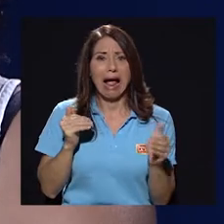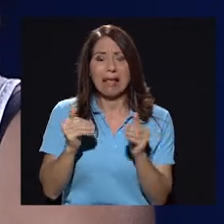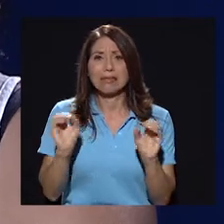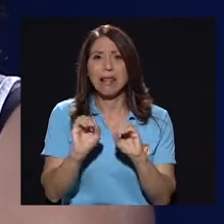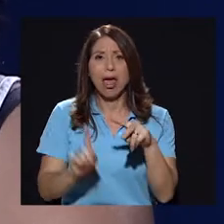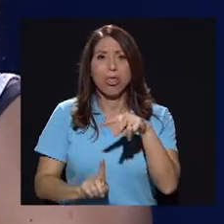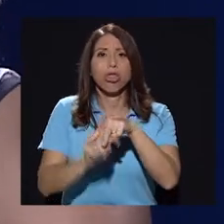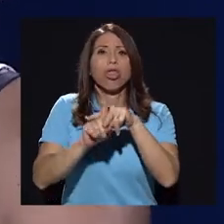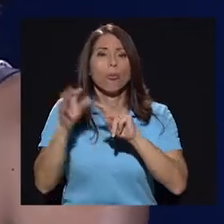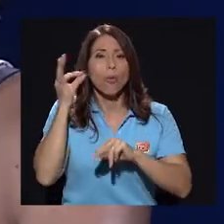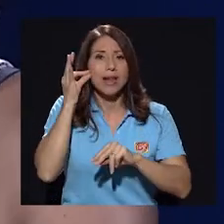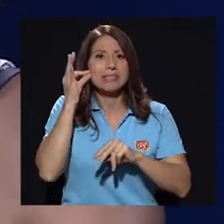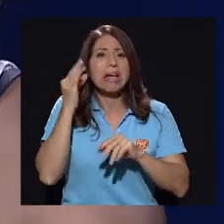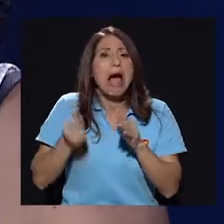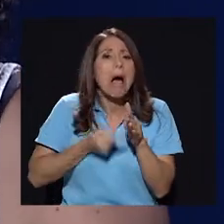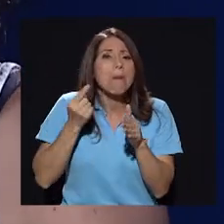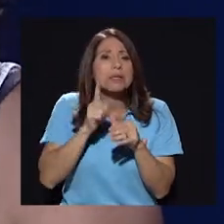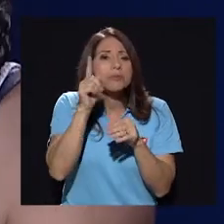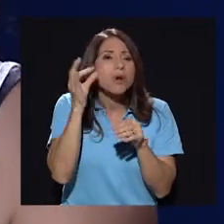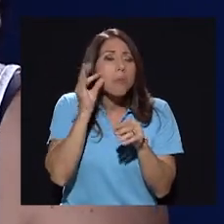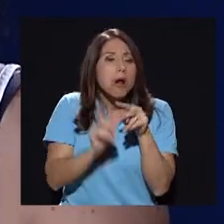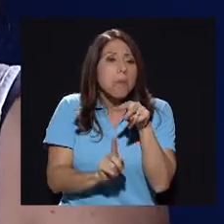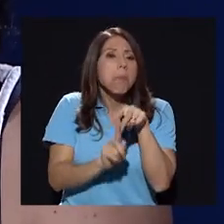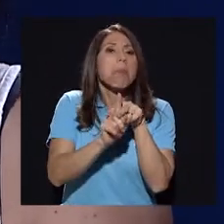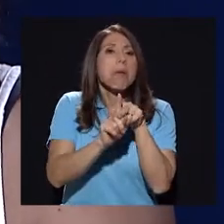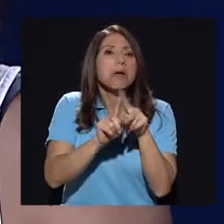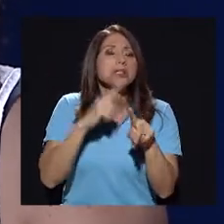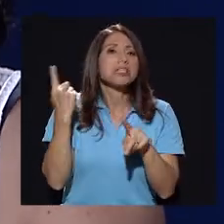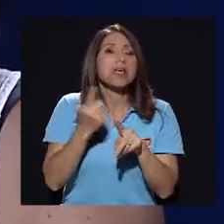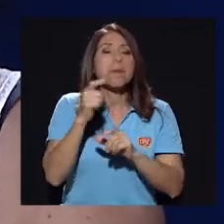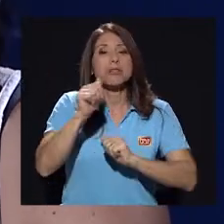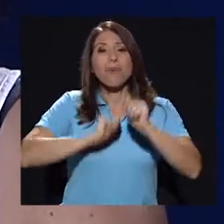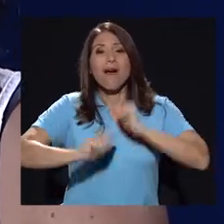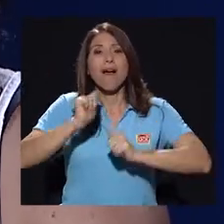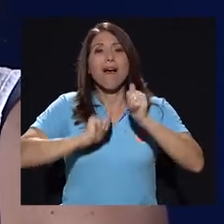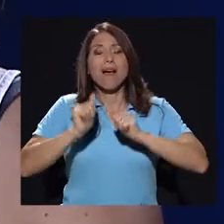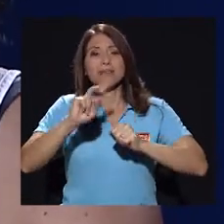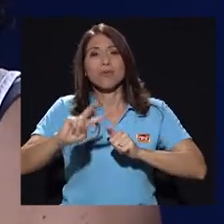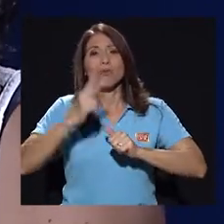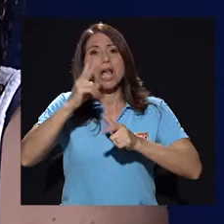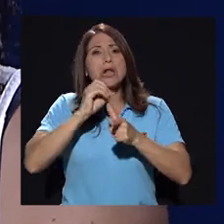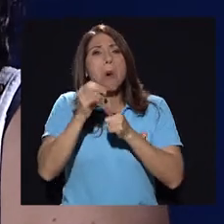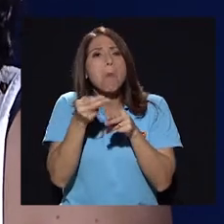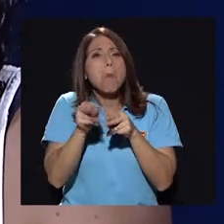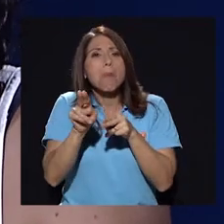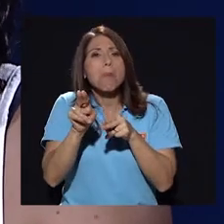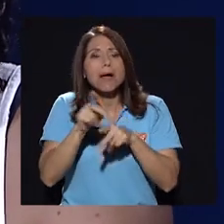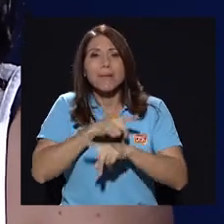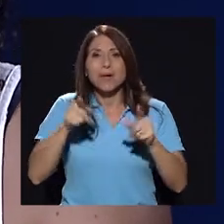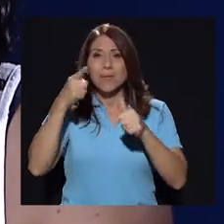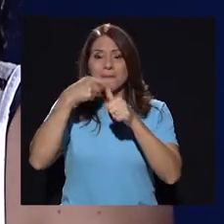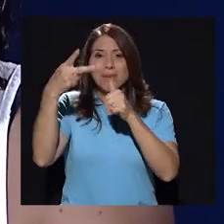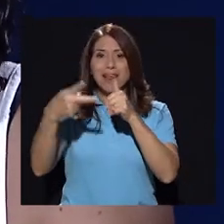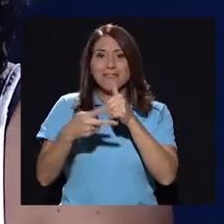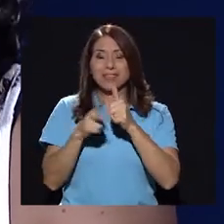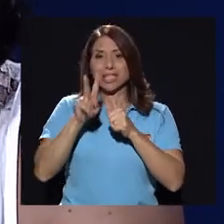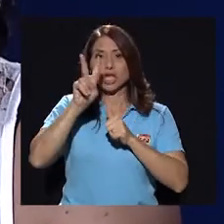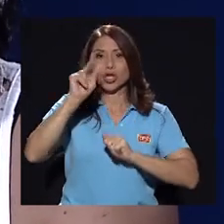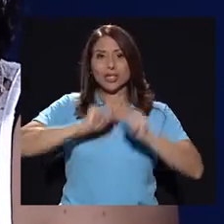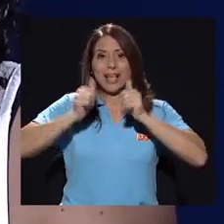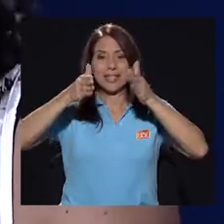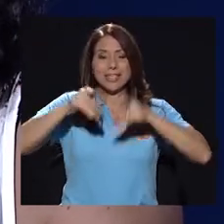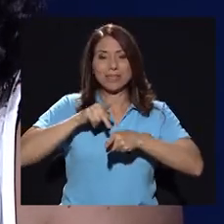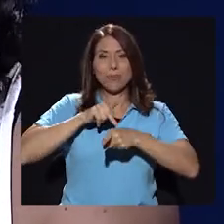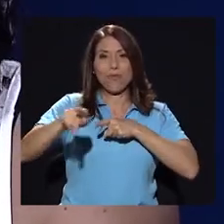no aparecen mujeres, aparece una mujer por ahí, y siempre es como un papel secundario, pequeño. Entonces, era la primera vez que tenía dos